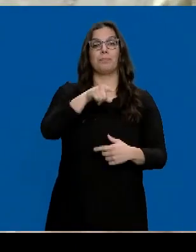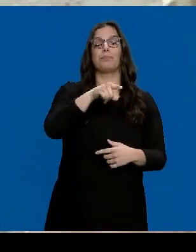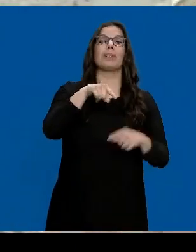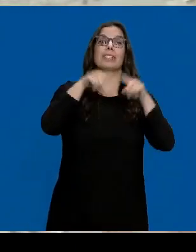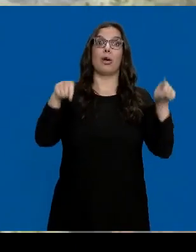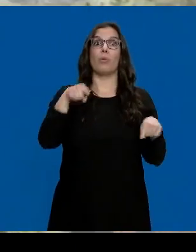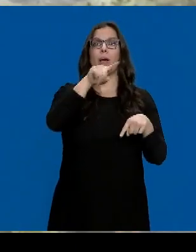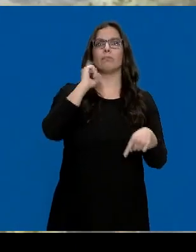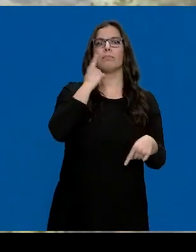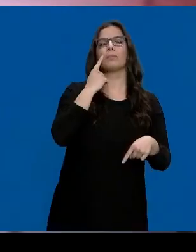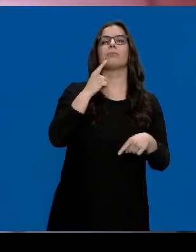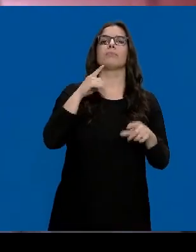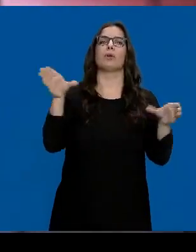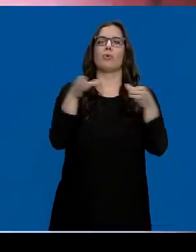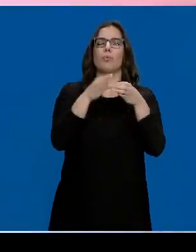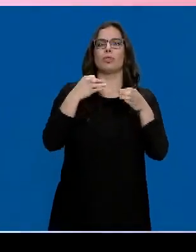en el bosque.